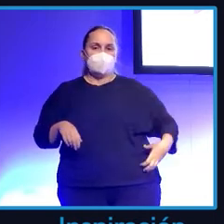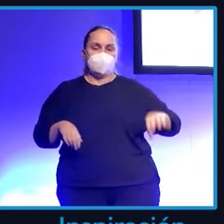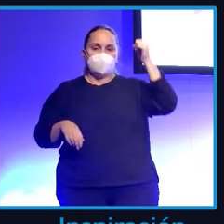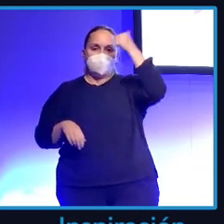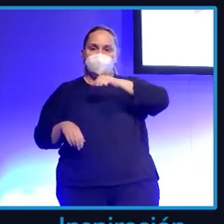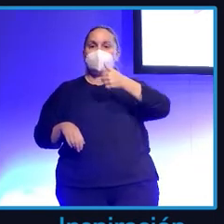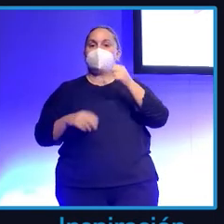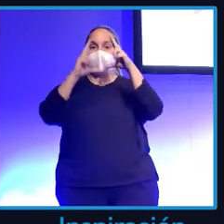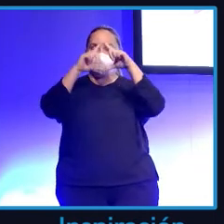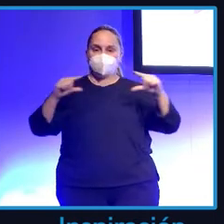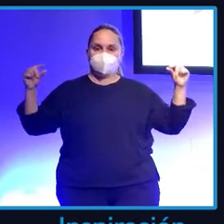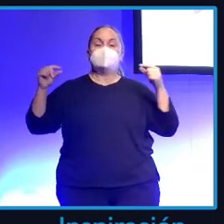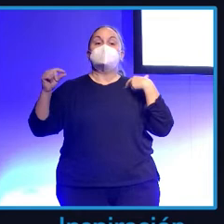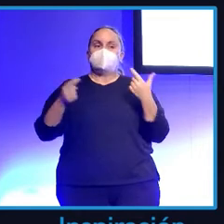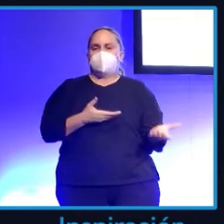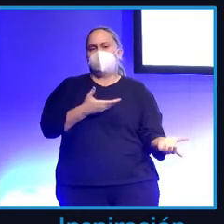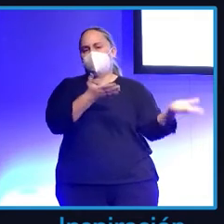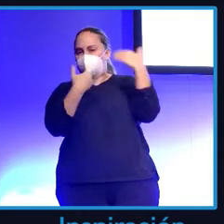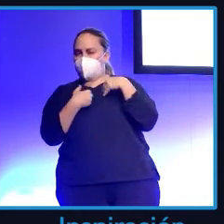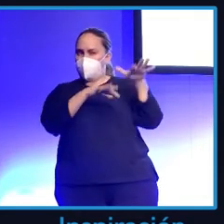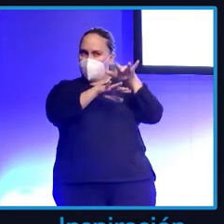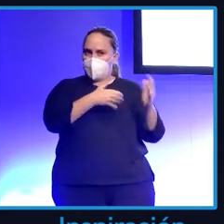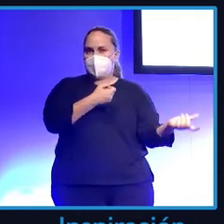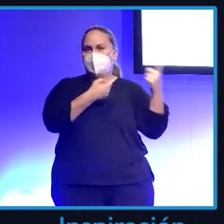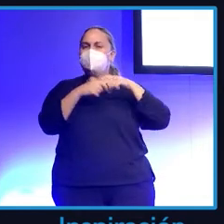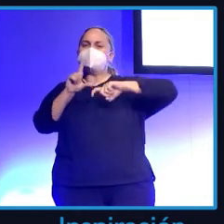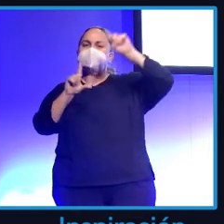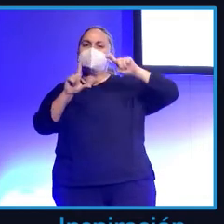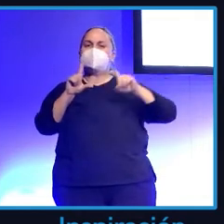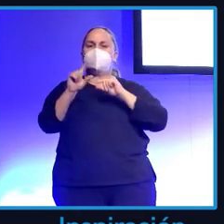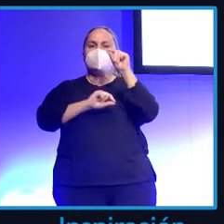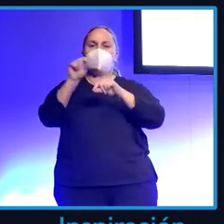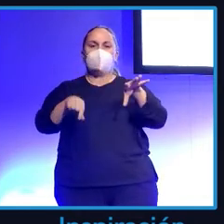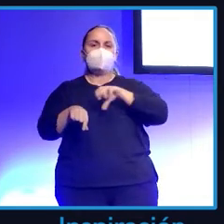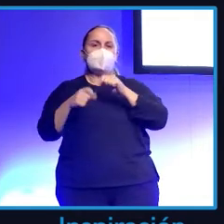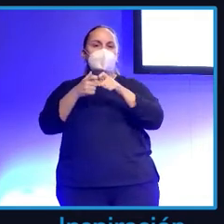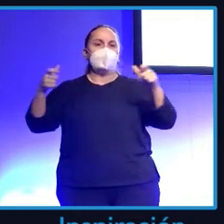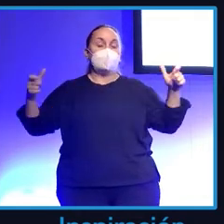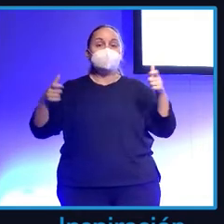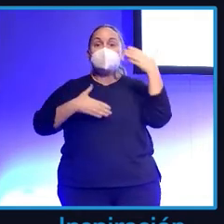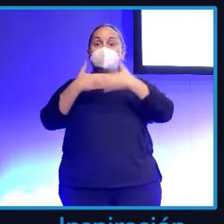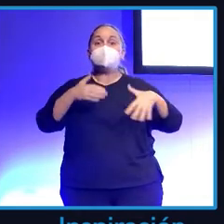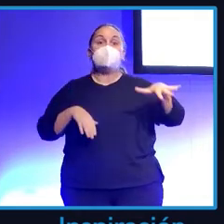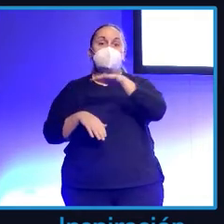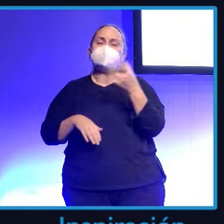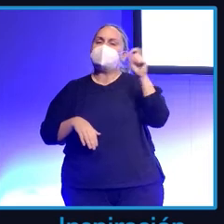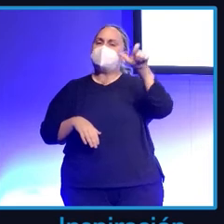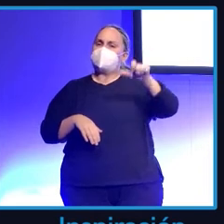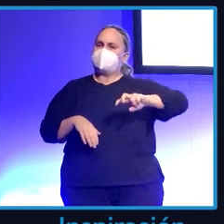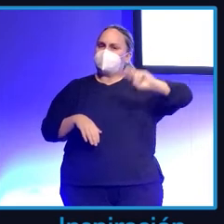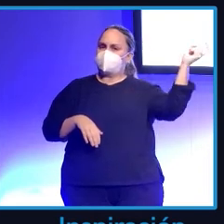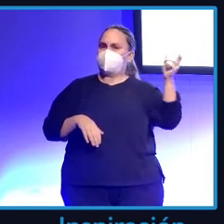que nos explicara la estadística de los contagios. ¿Dónde está el límite? También invité a una química, en el número 3,